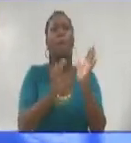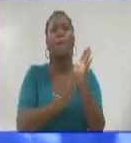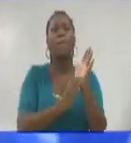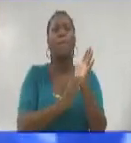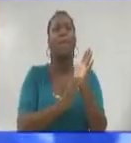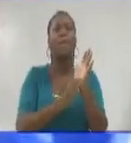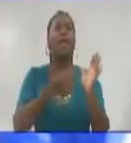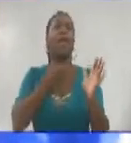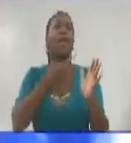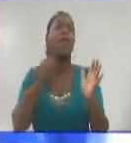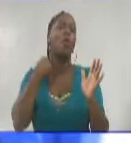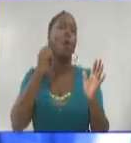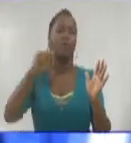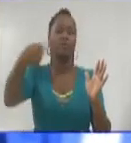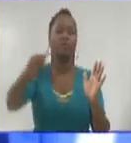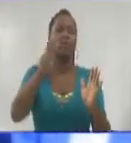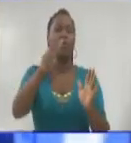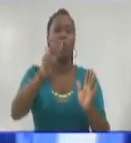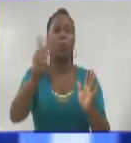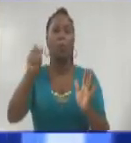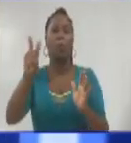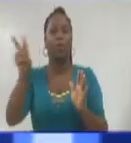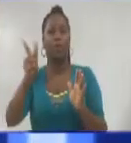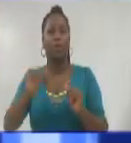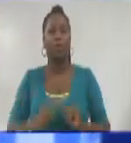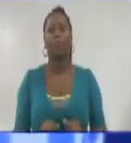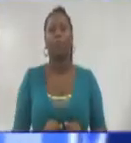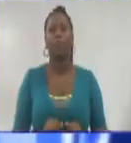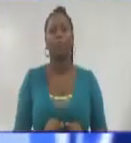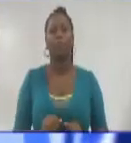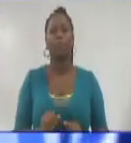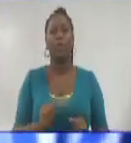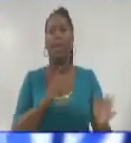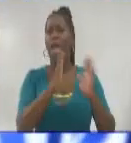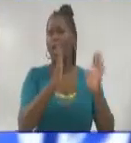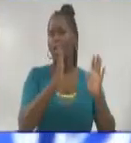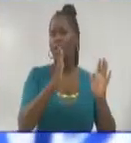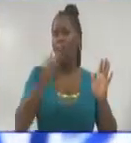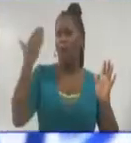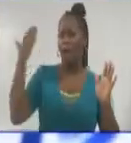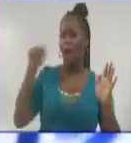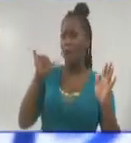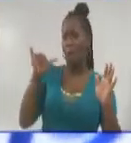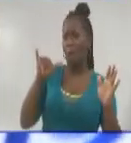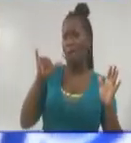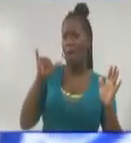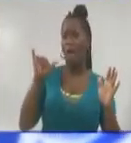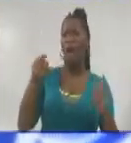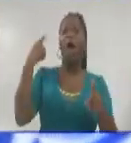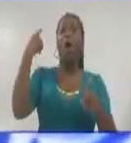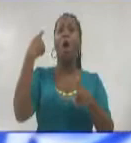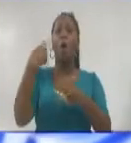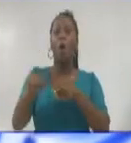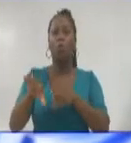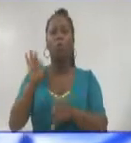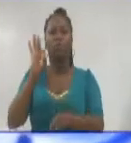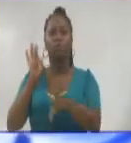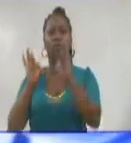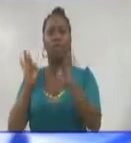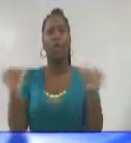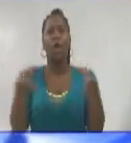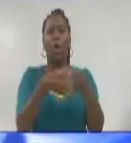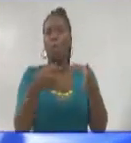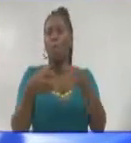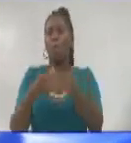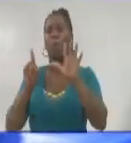enero de 2022 con una primera fase igual que la anterior temporada y luego una selectiva de seis equipos